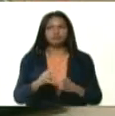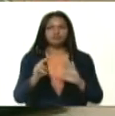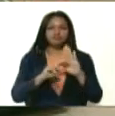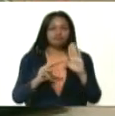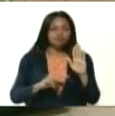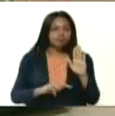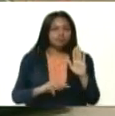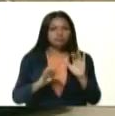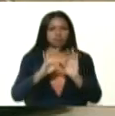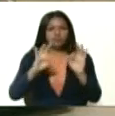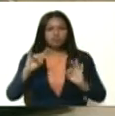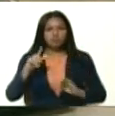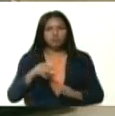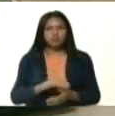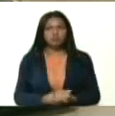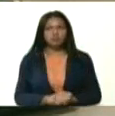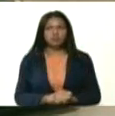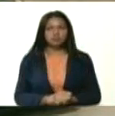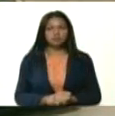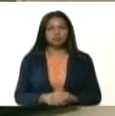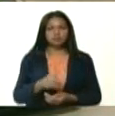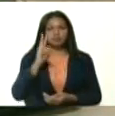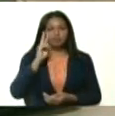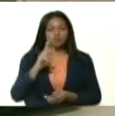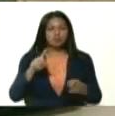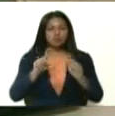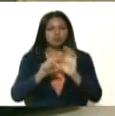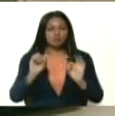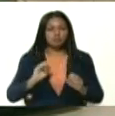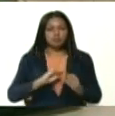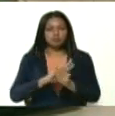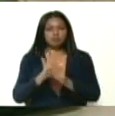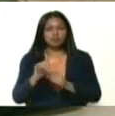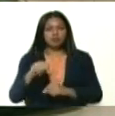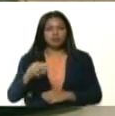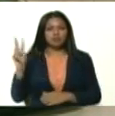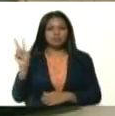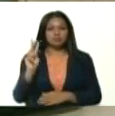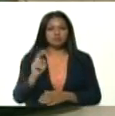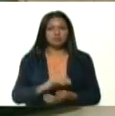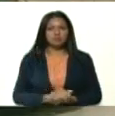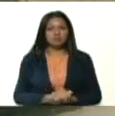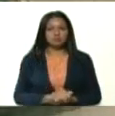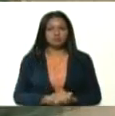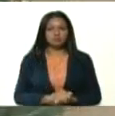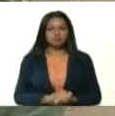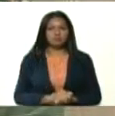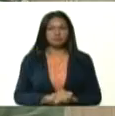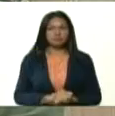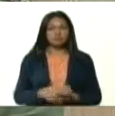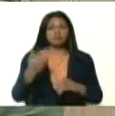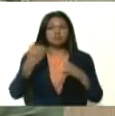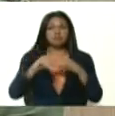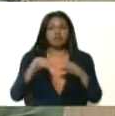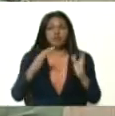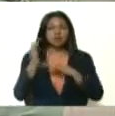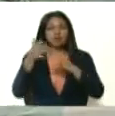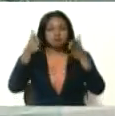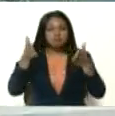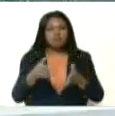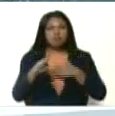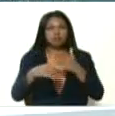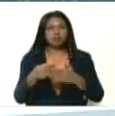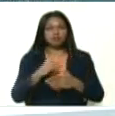extraordinarios para abatir el COVID-19 en Venezuela. Así que con ese mensaje cristiano